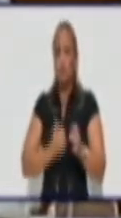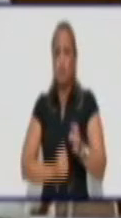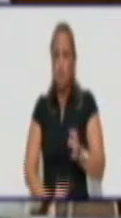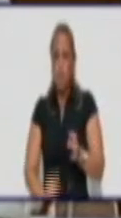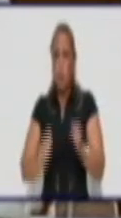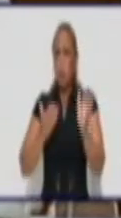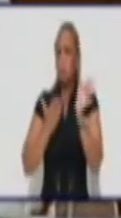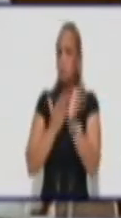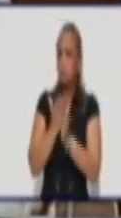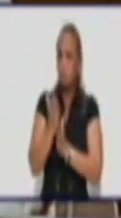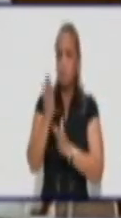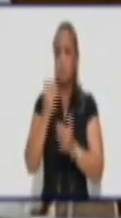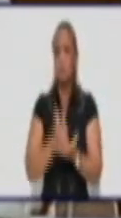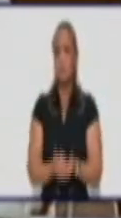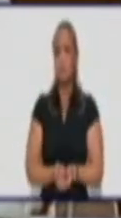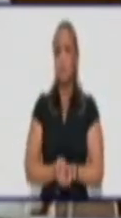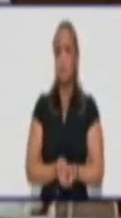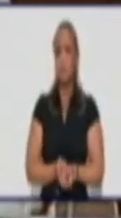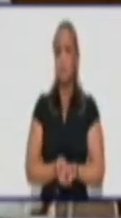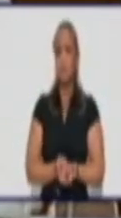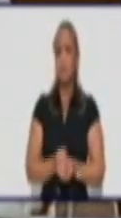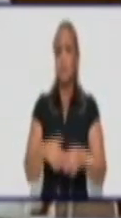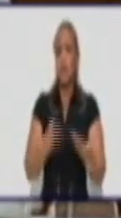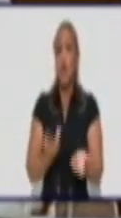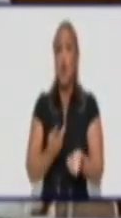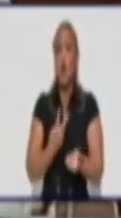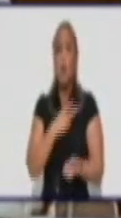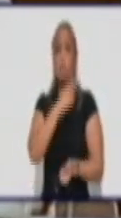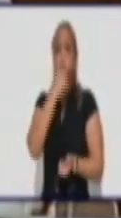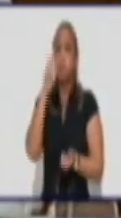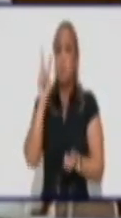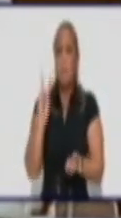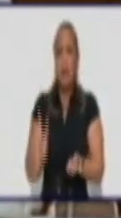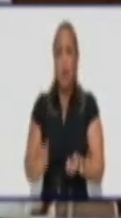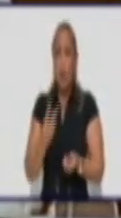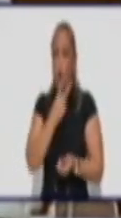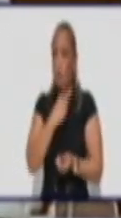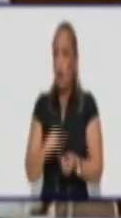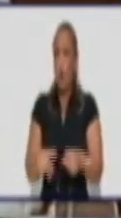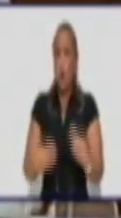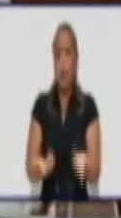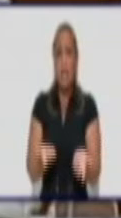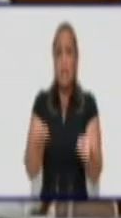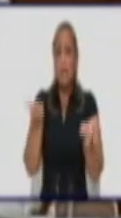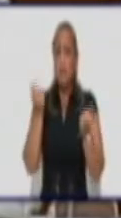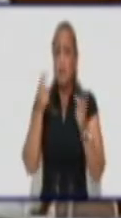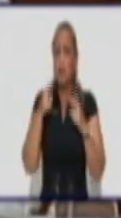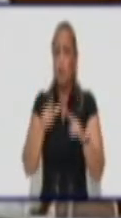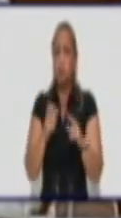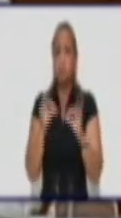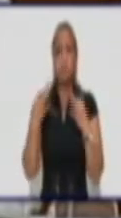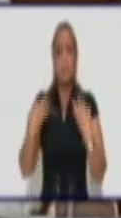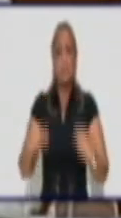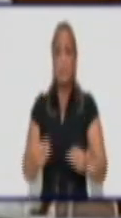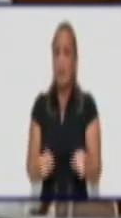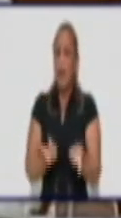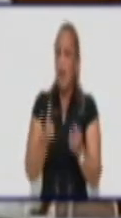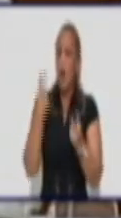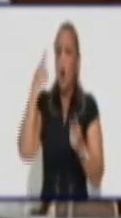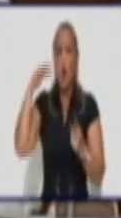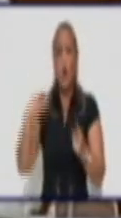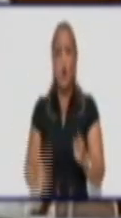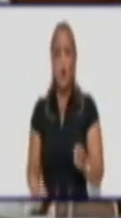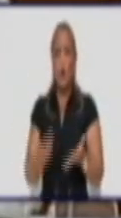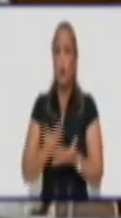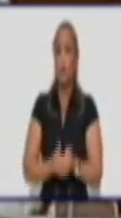continuadoras, con valores, con preceptos, con dignidad, con honor, y yo creo